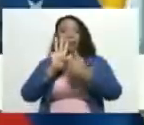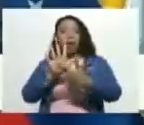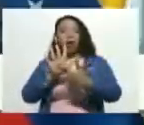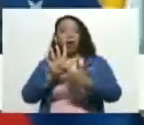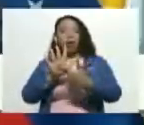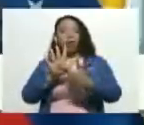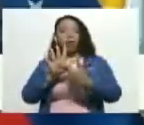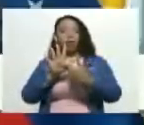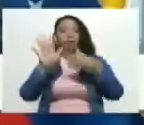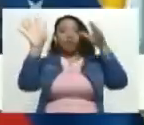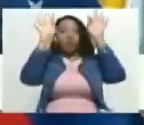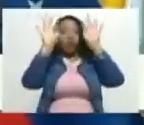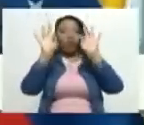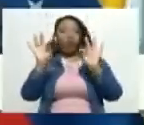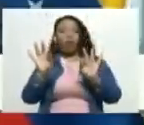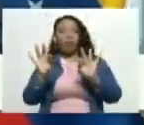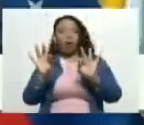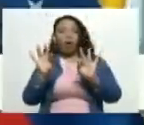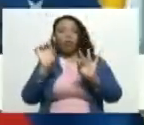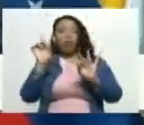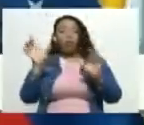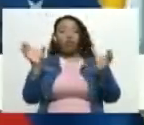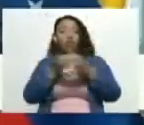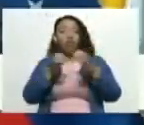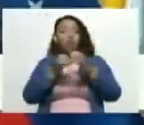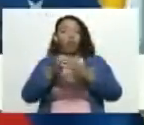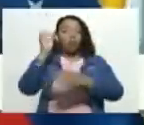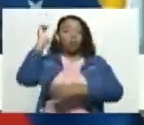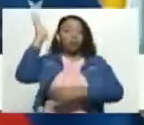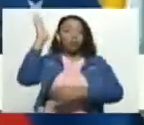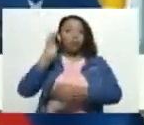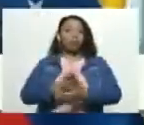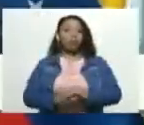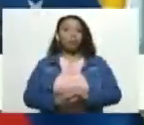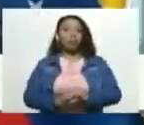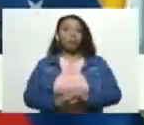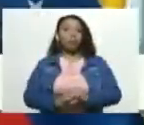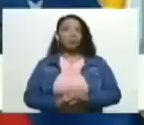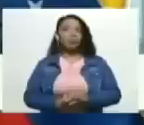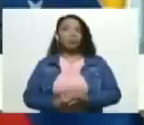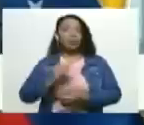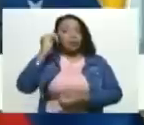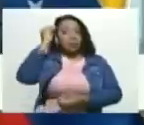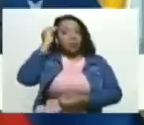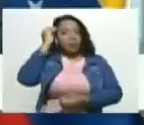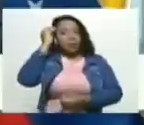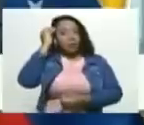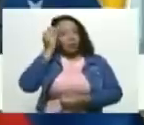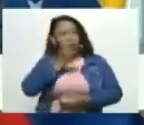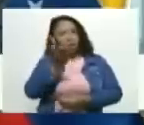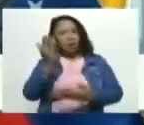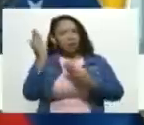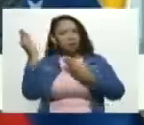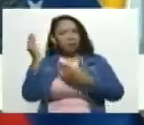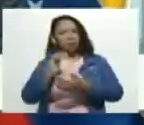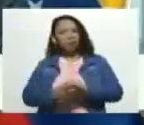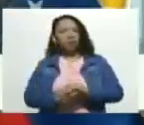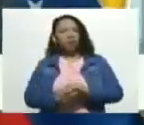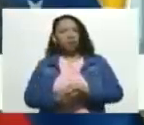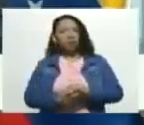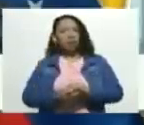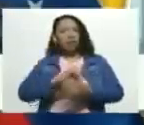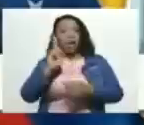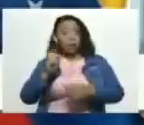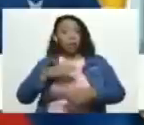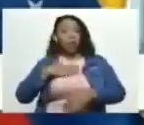formato de una comisión parlamentaria imagínense esto yo creo que esto no ha ocurrido mira